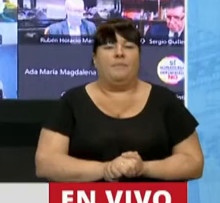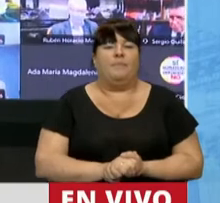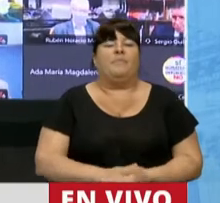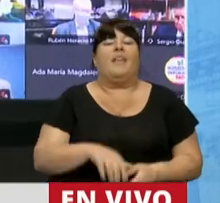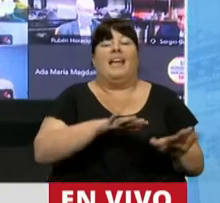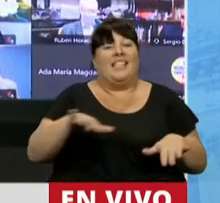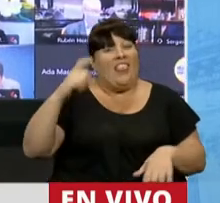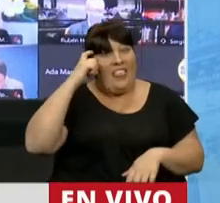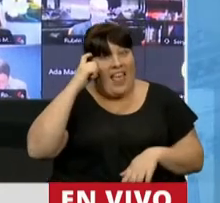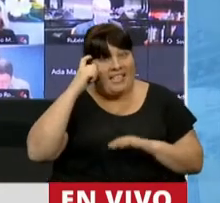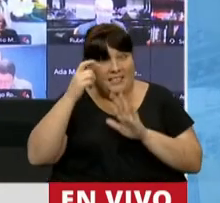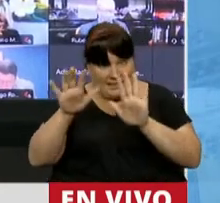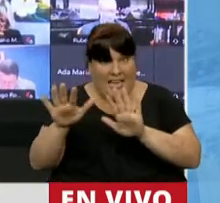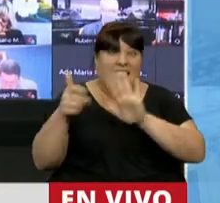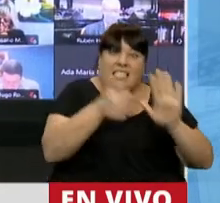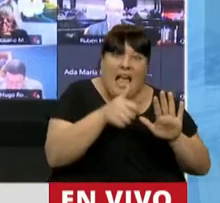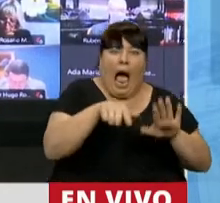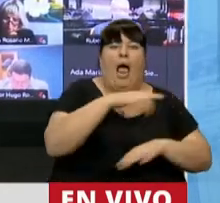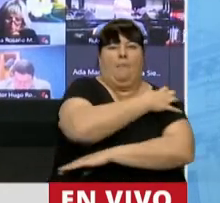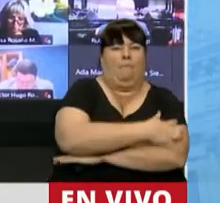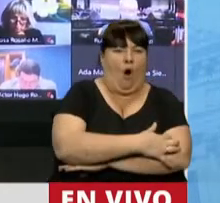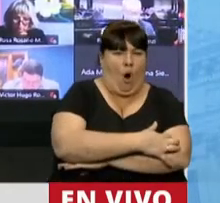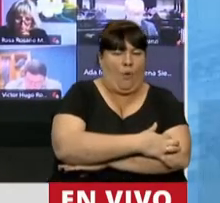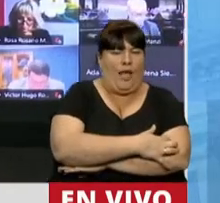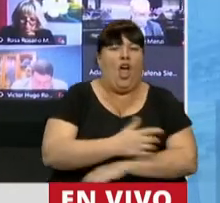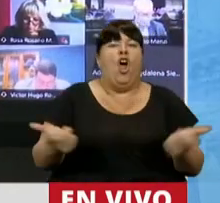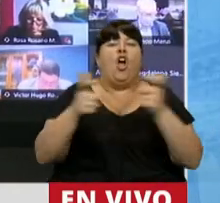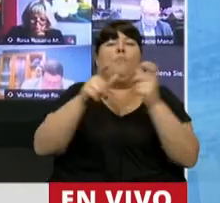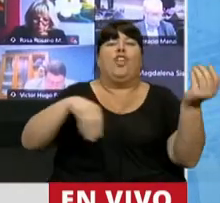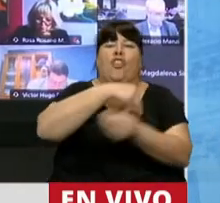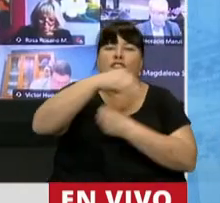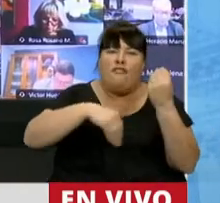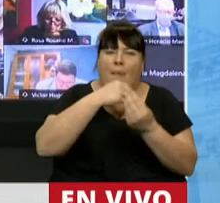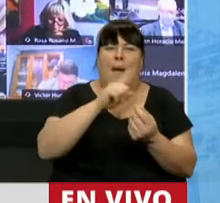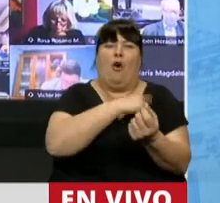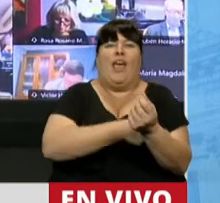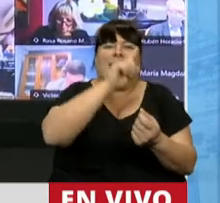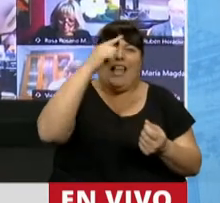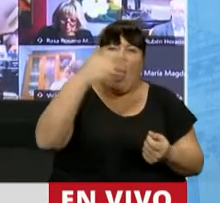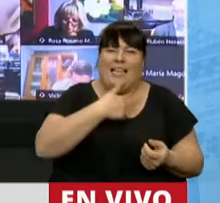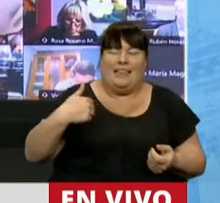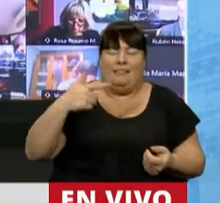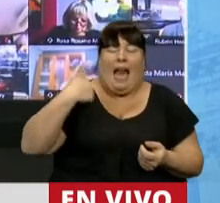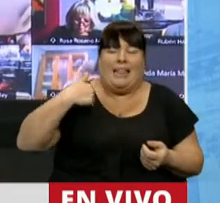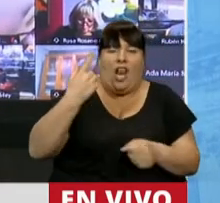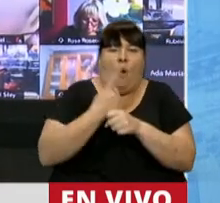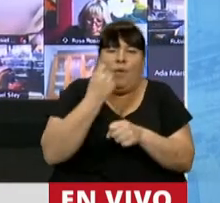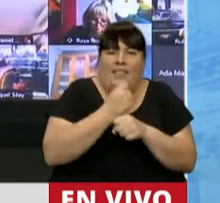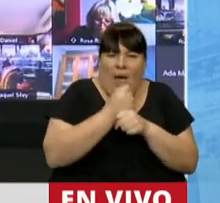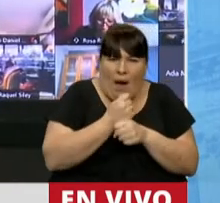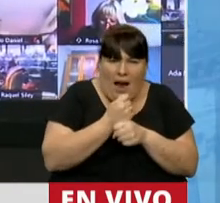6 de cada 10 niños son pobres. Y la Comisión de Familias de un Poder del Estado de la Argentina no puede trabajar.